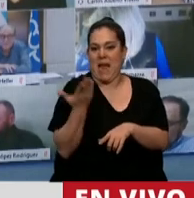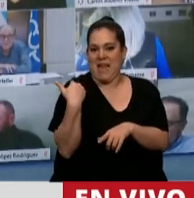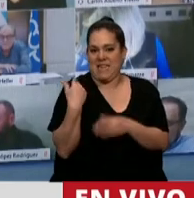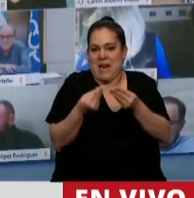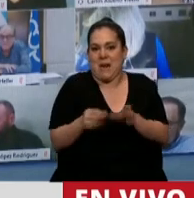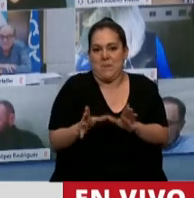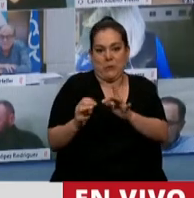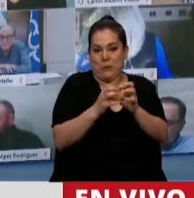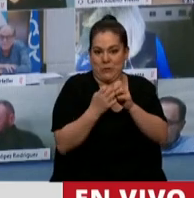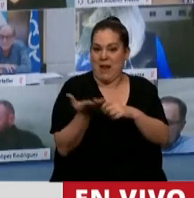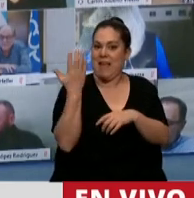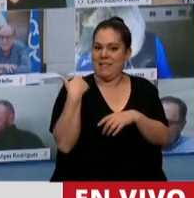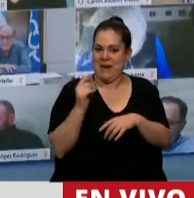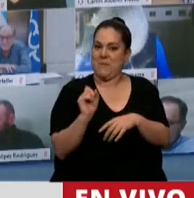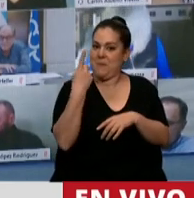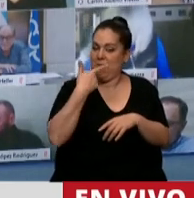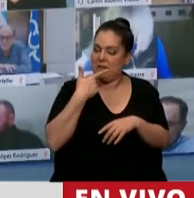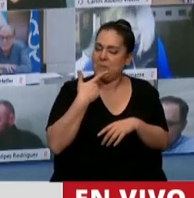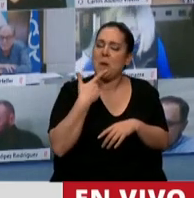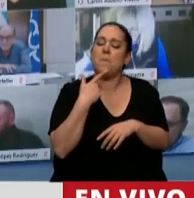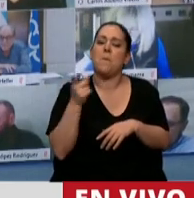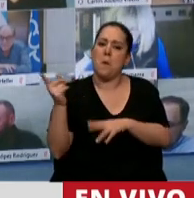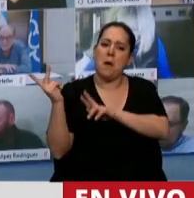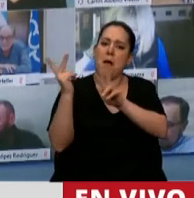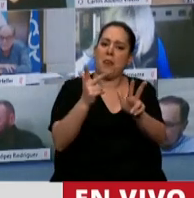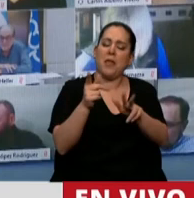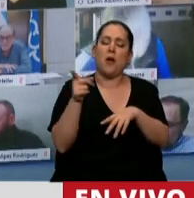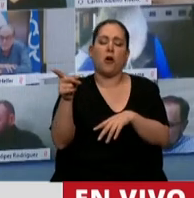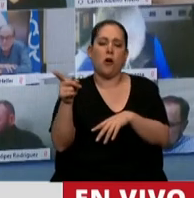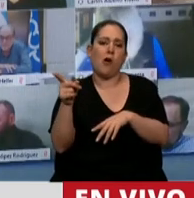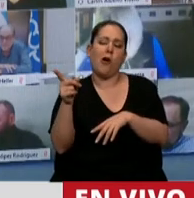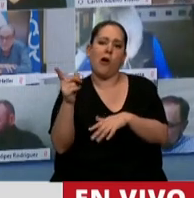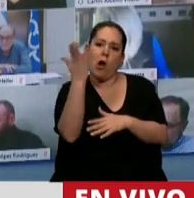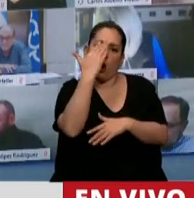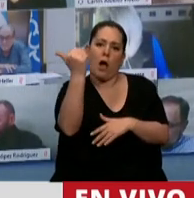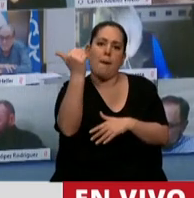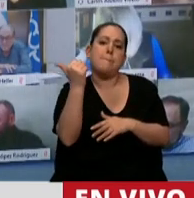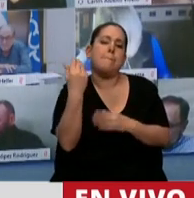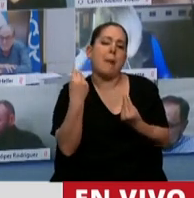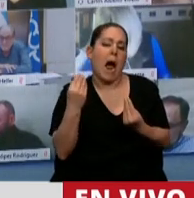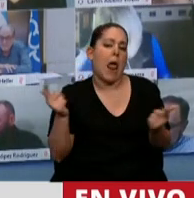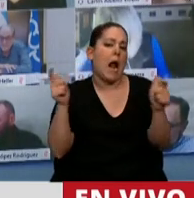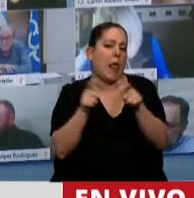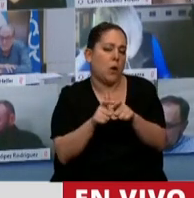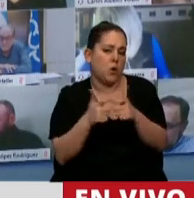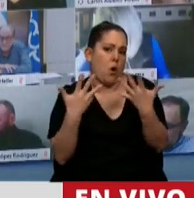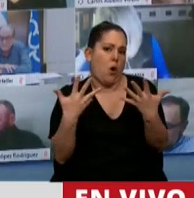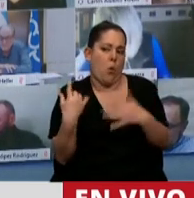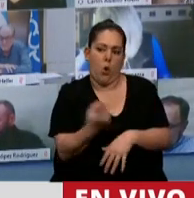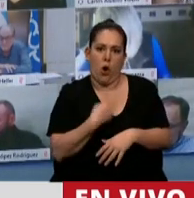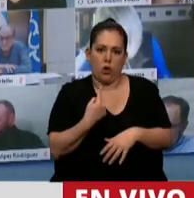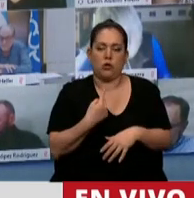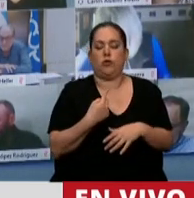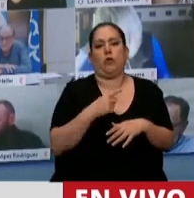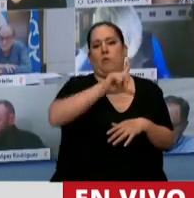empezó esta sesión, diciendo que se nos convocaba a una reunión. Obviamente todos nosotros, desde la